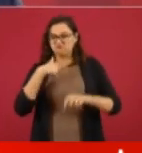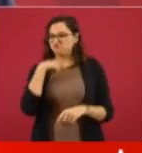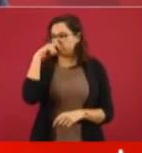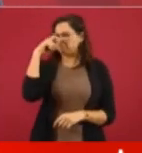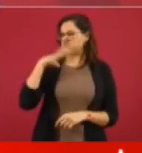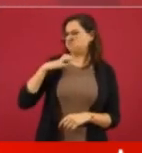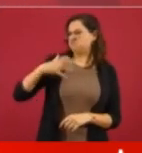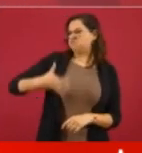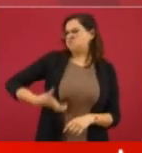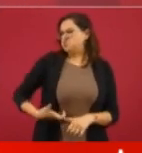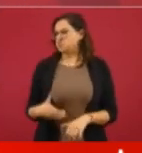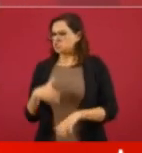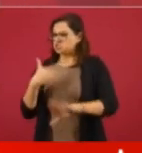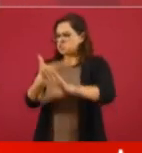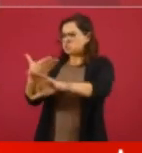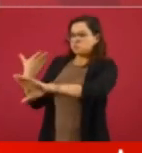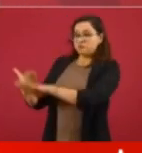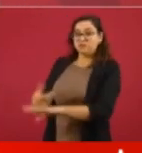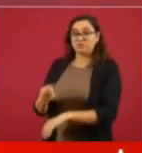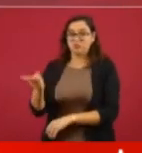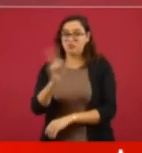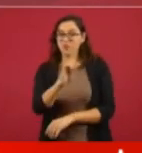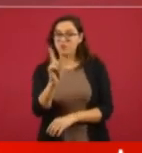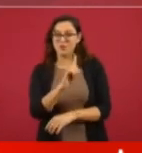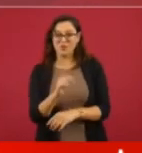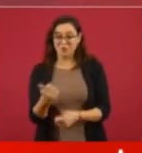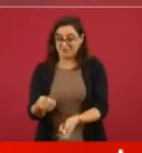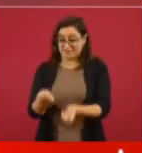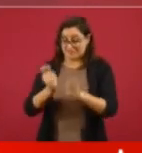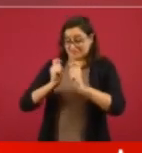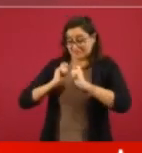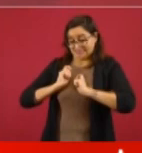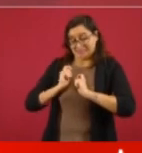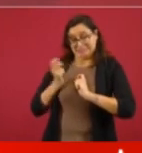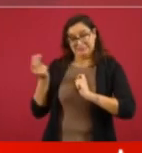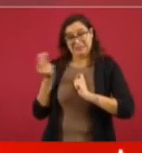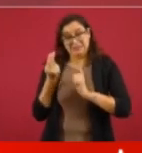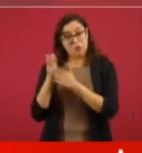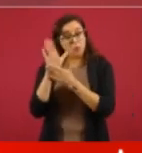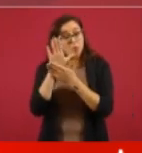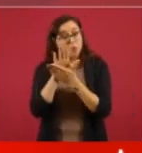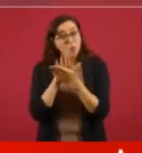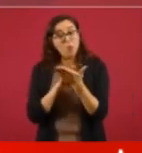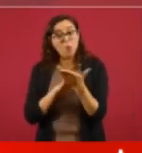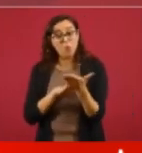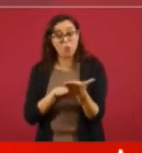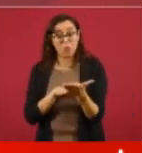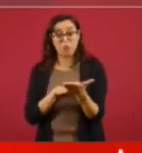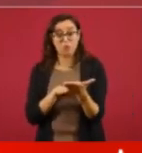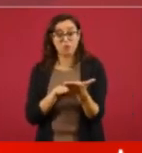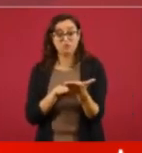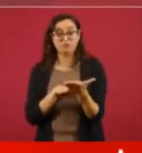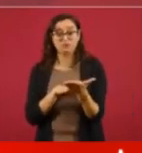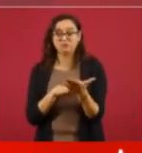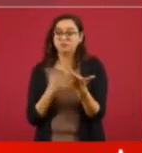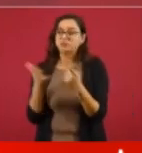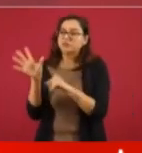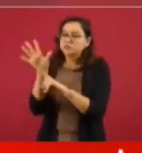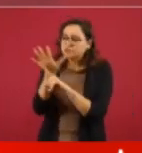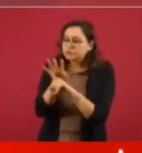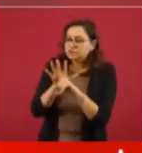y es convencer,